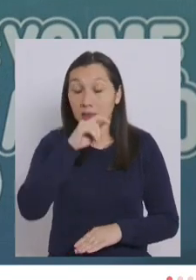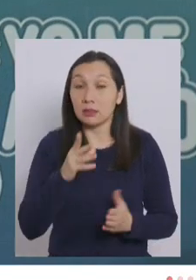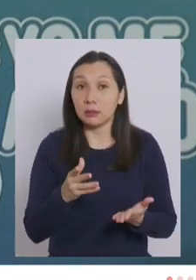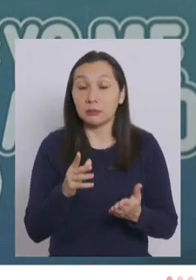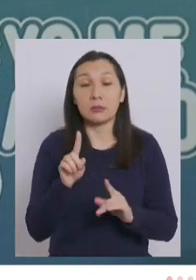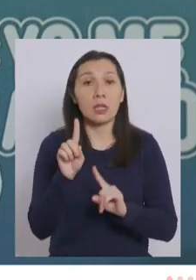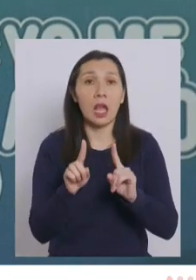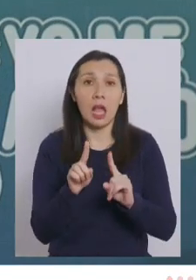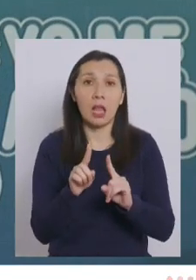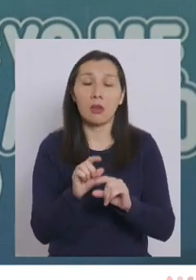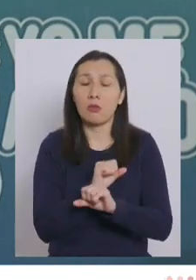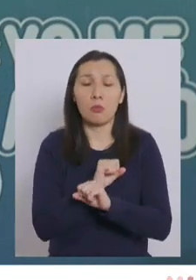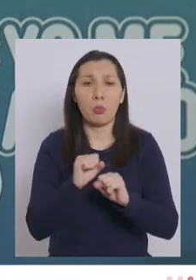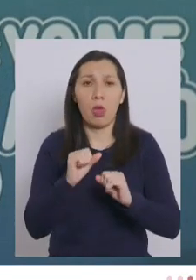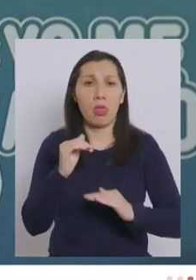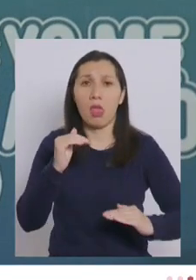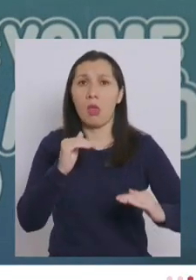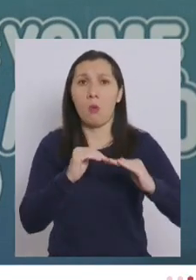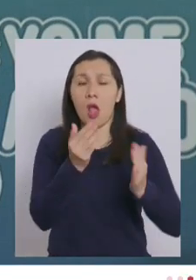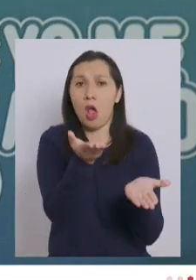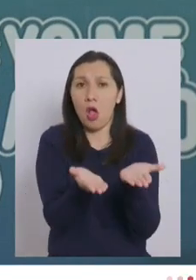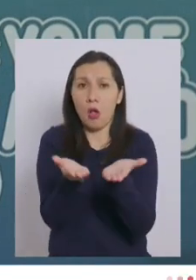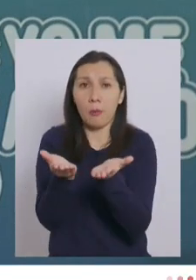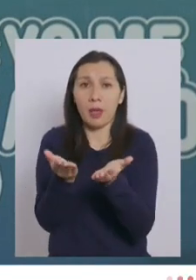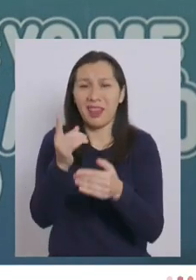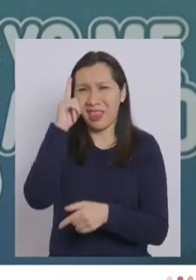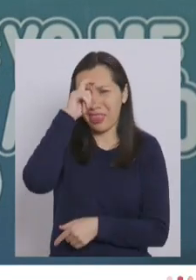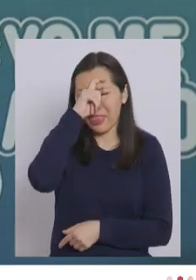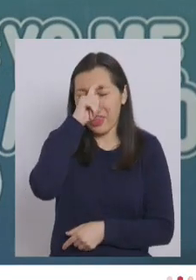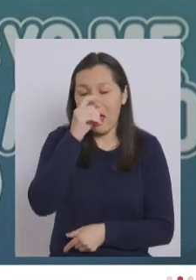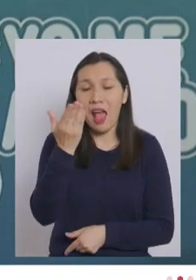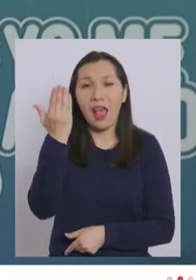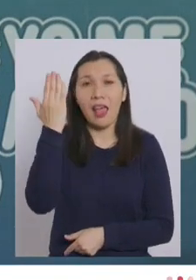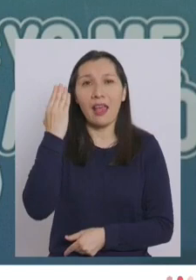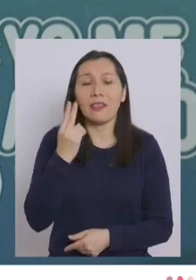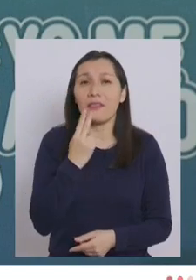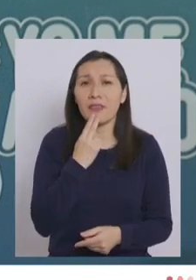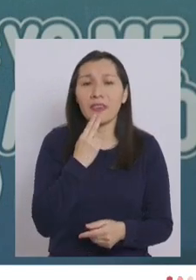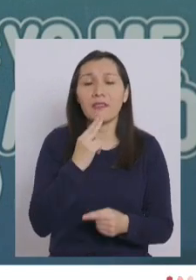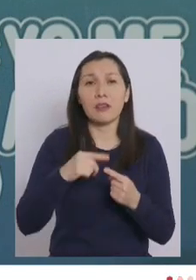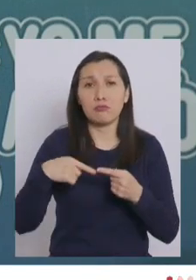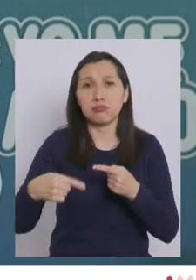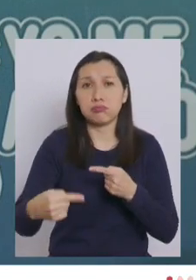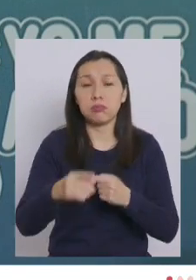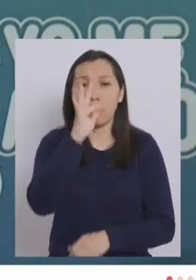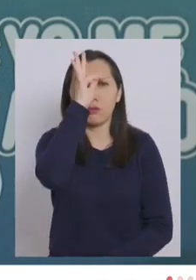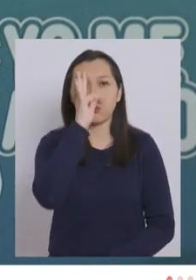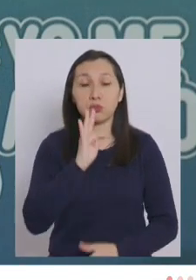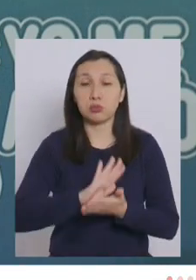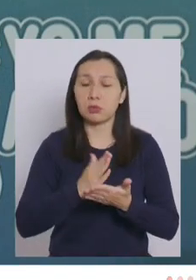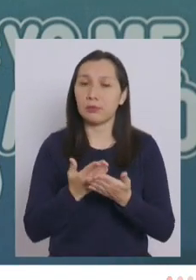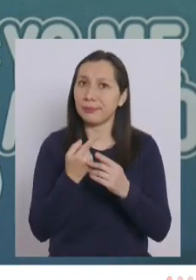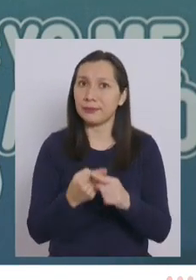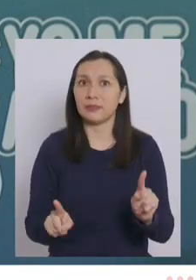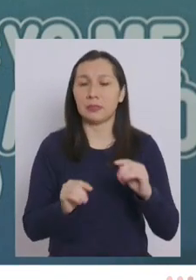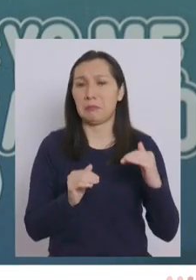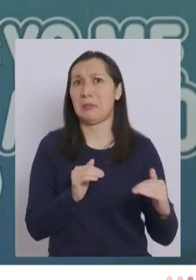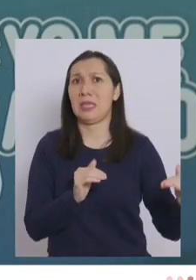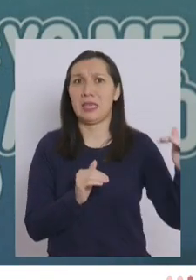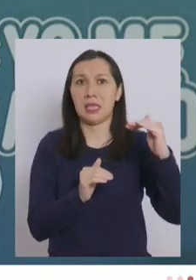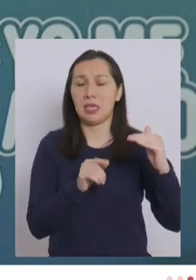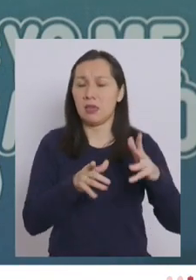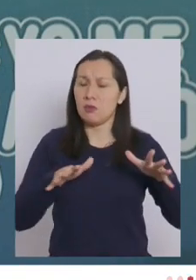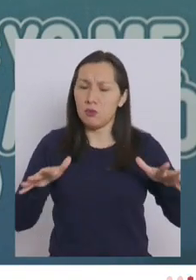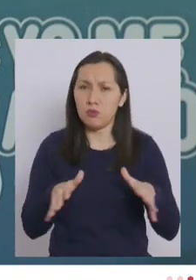es algo incomparable con los días complejos que viven diariamente los funcionarios de salud, que están